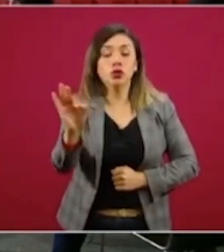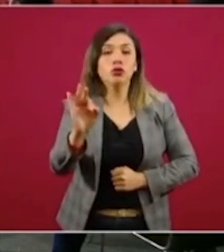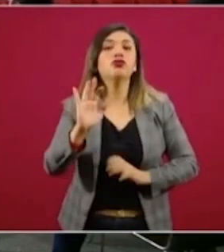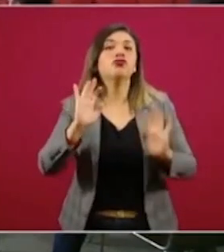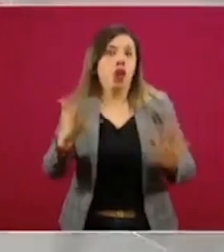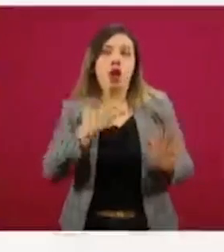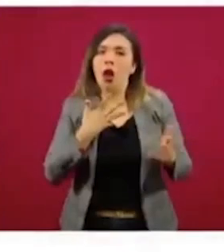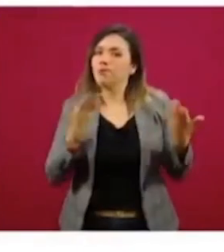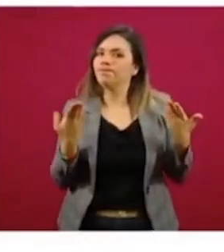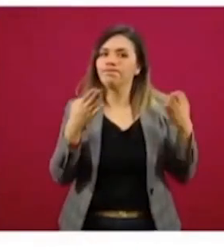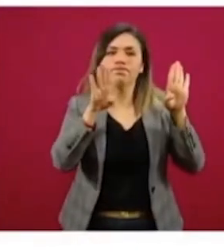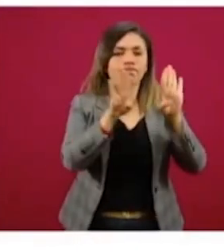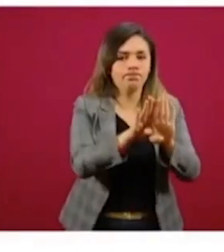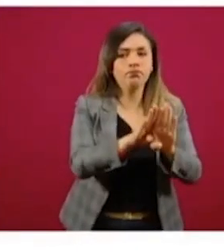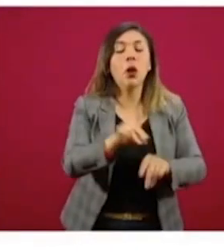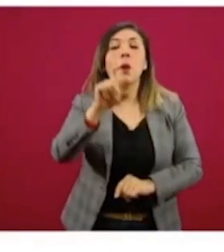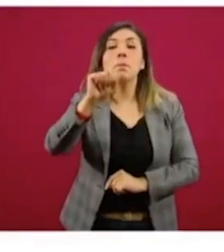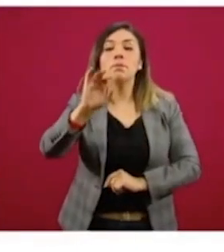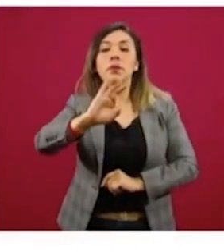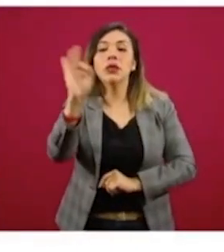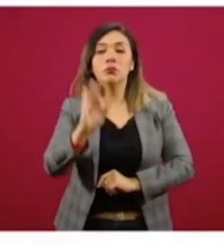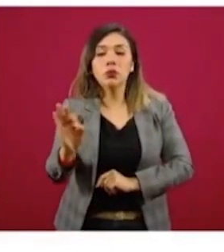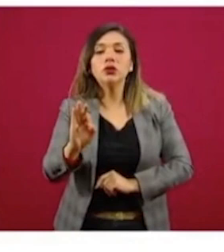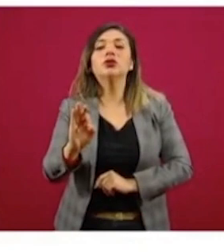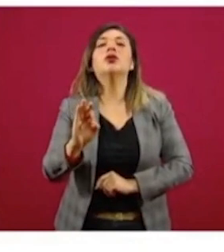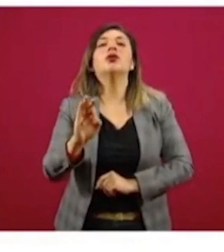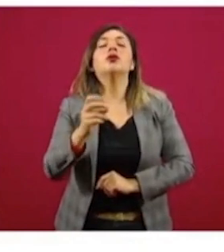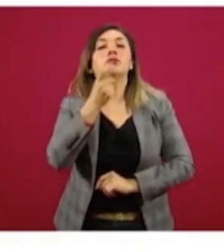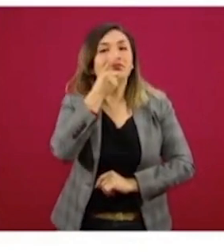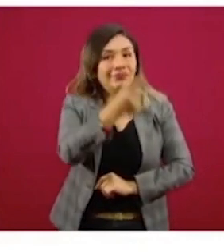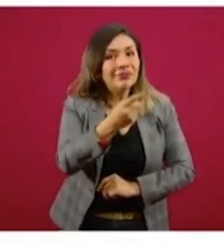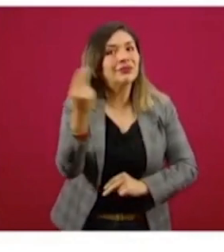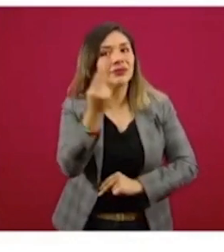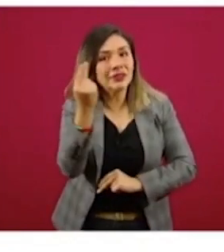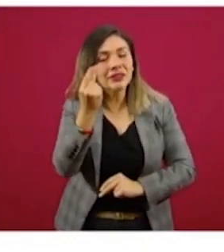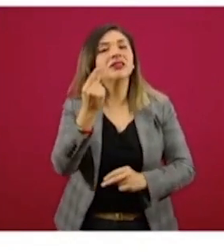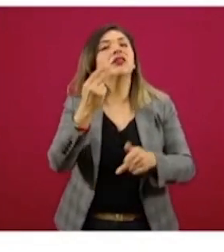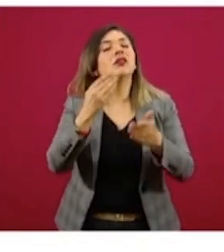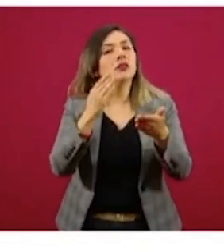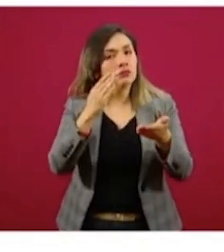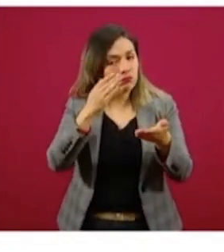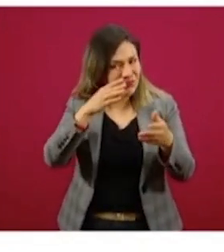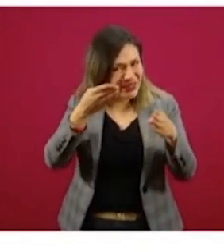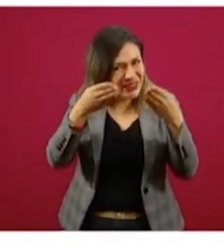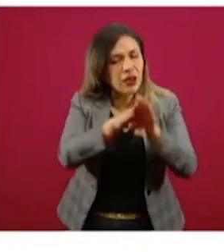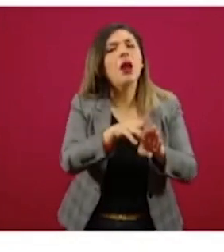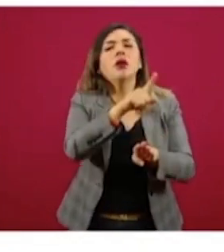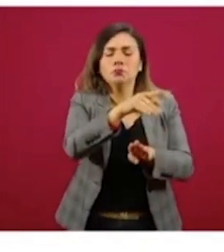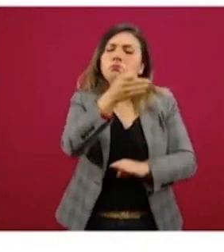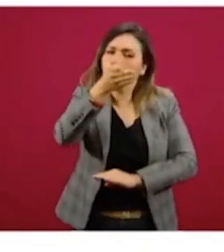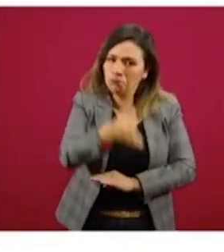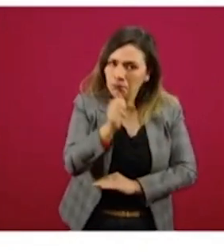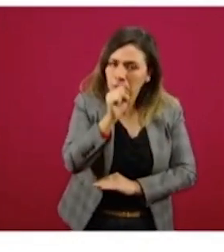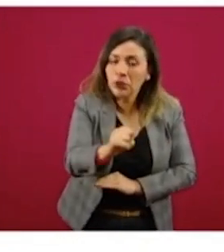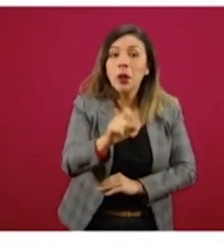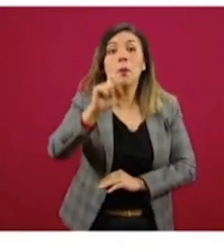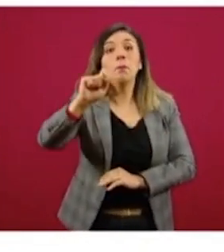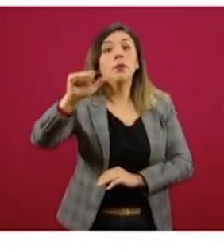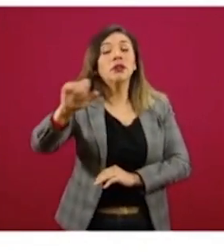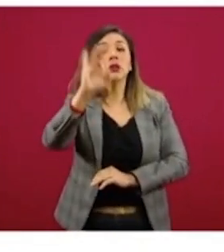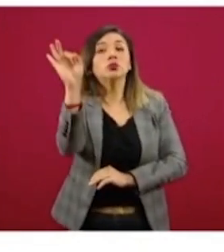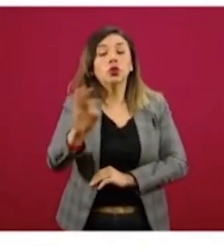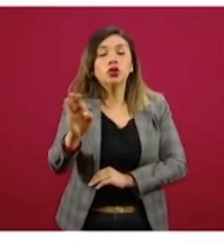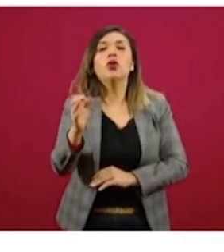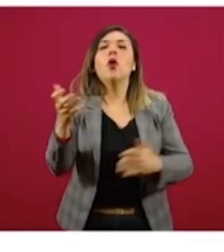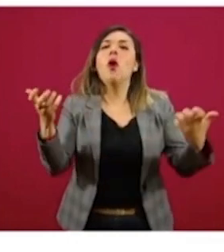están cerradas, 20 por ciento se exhorta al cierre y acceden al cierre, 26 por ciento realizan